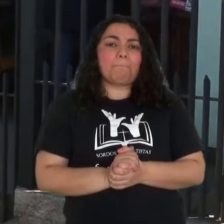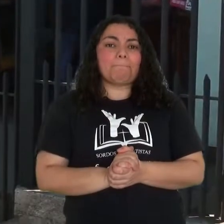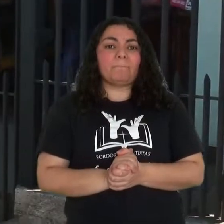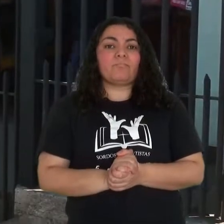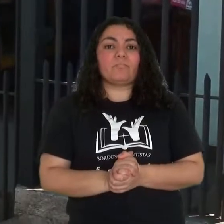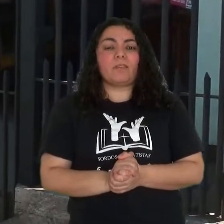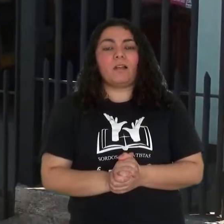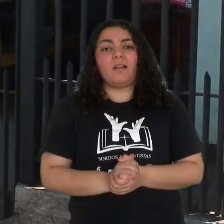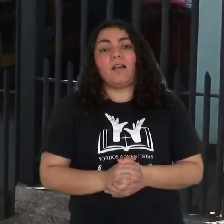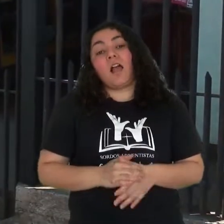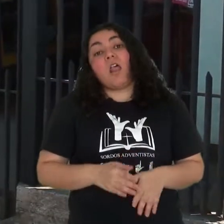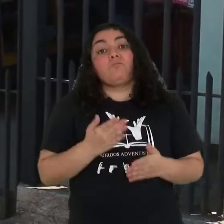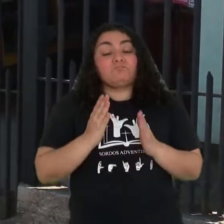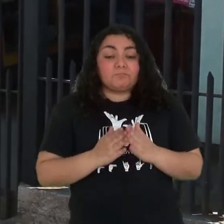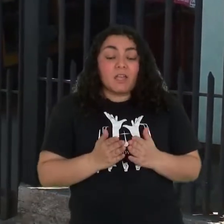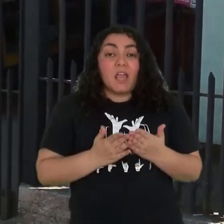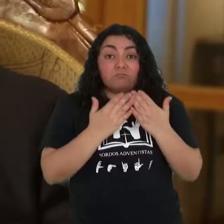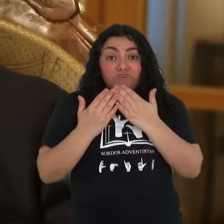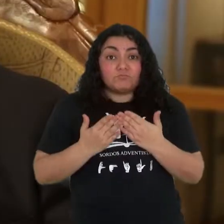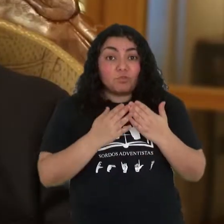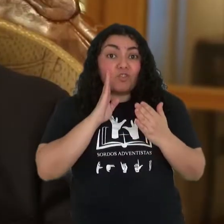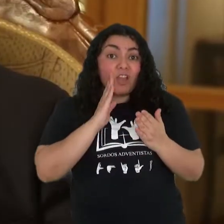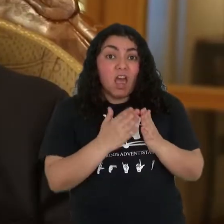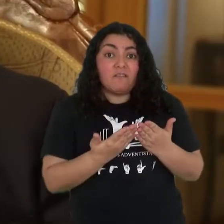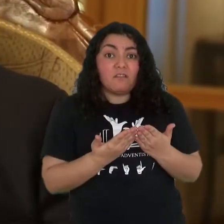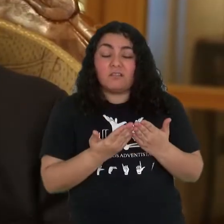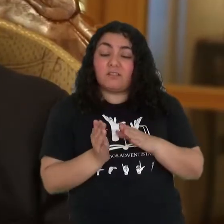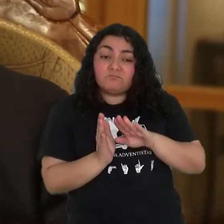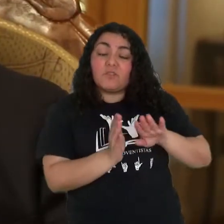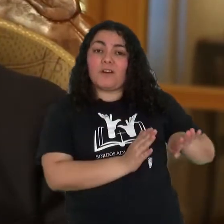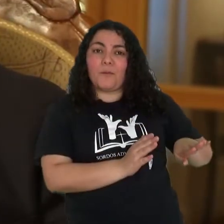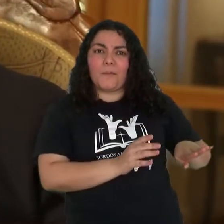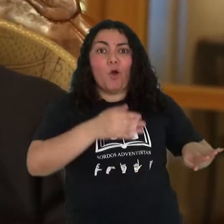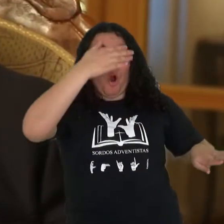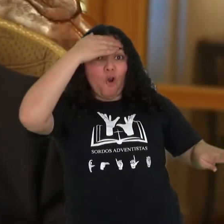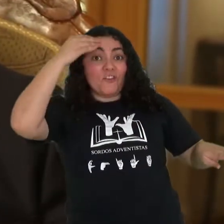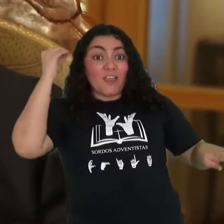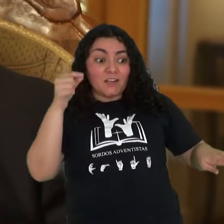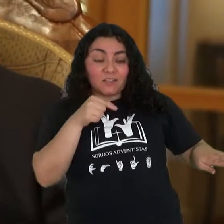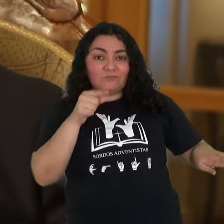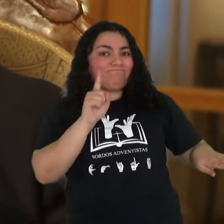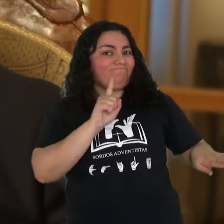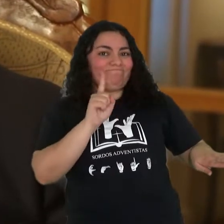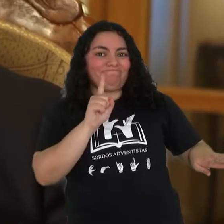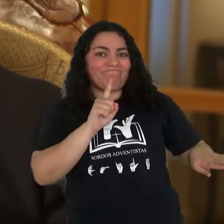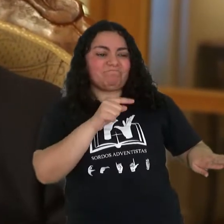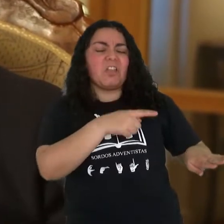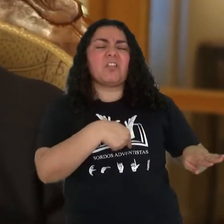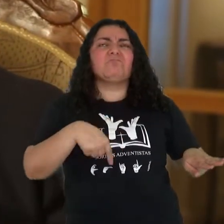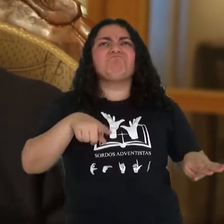Sin continuar con los estudios bíblicos, ellos no se apartaron del conocimiento adquirido.